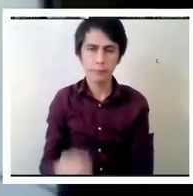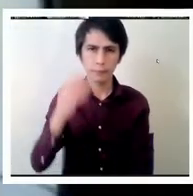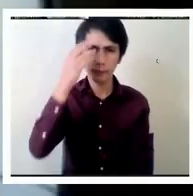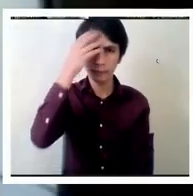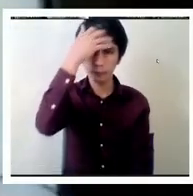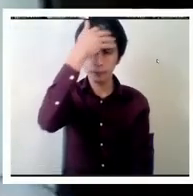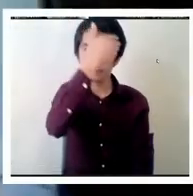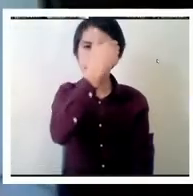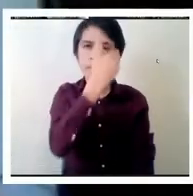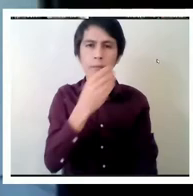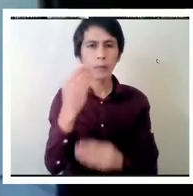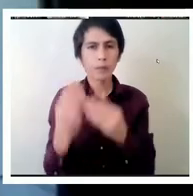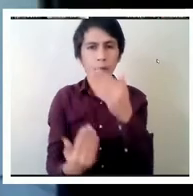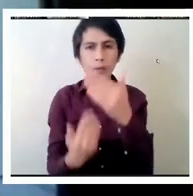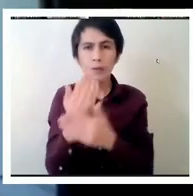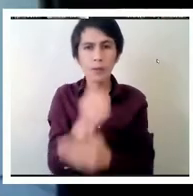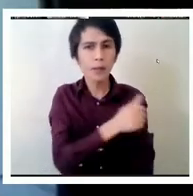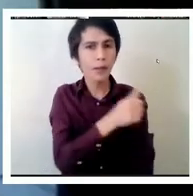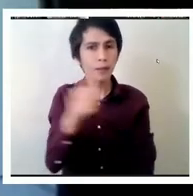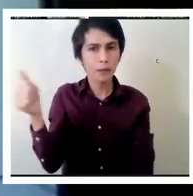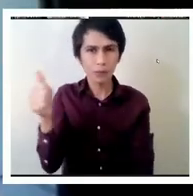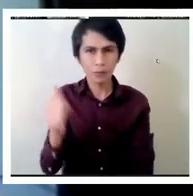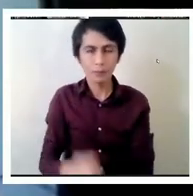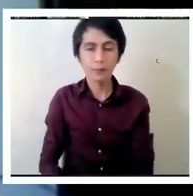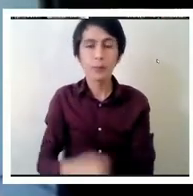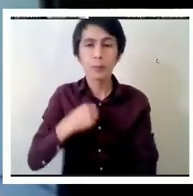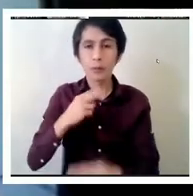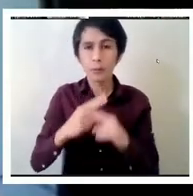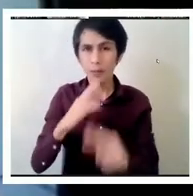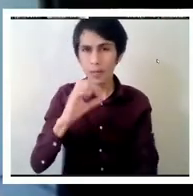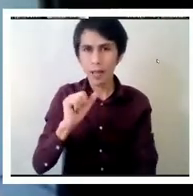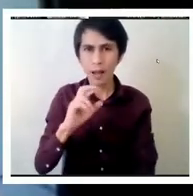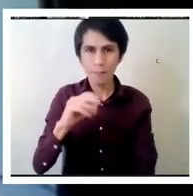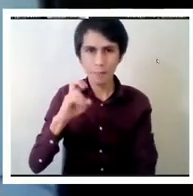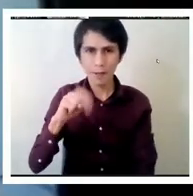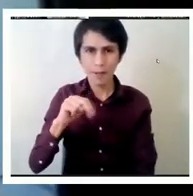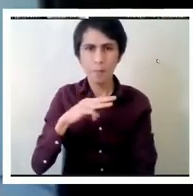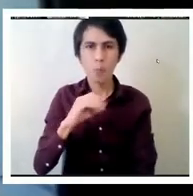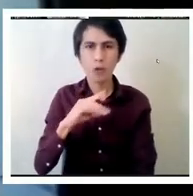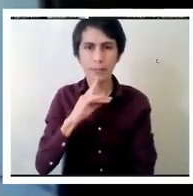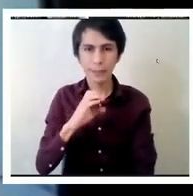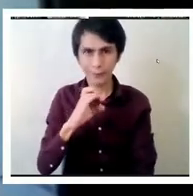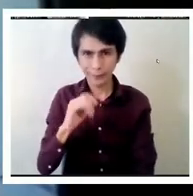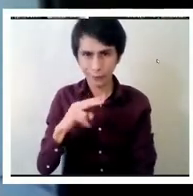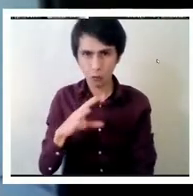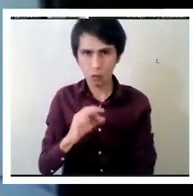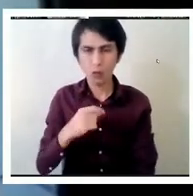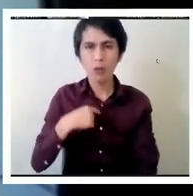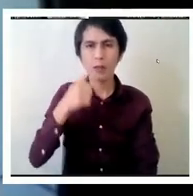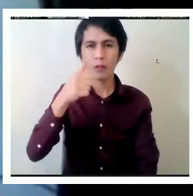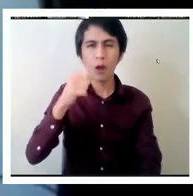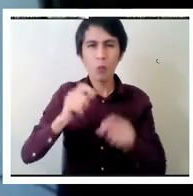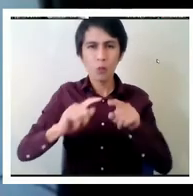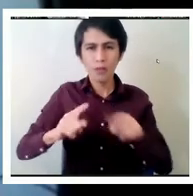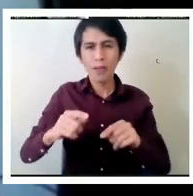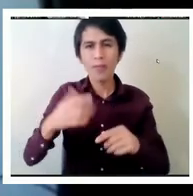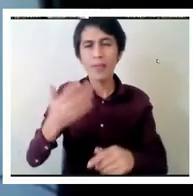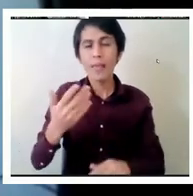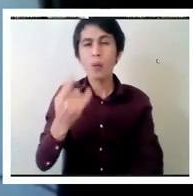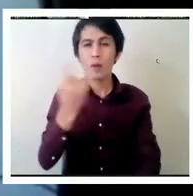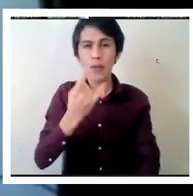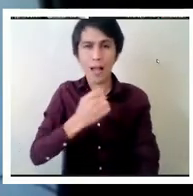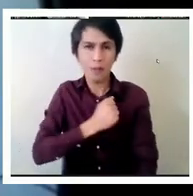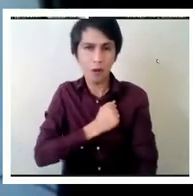Muy buenos días a todos y a todos. Mi nombre es Carmen Montesino, soy directora ejecutiva del Centro Líder Educativo de la Universidad Católica del Paraíso